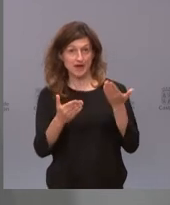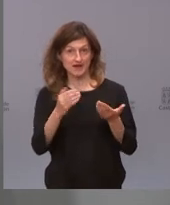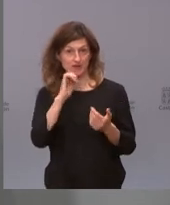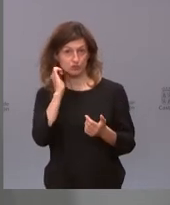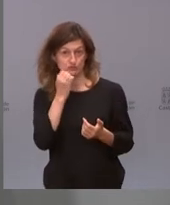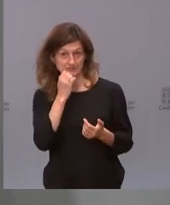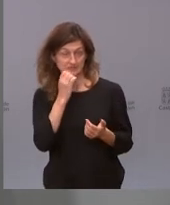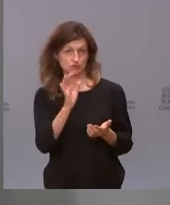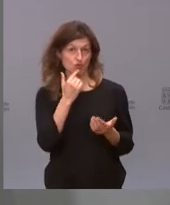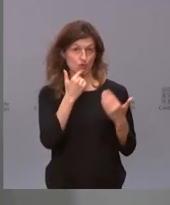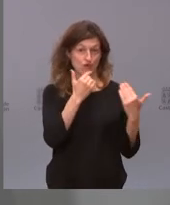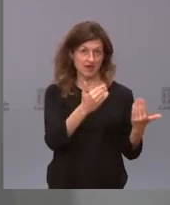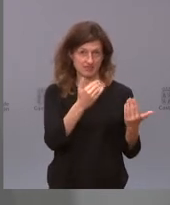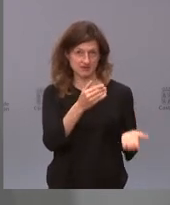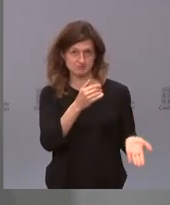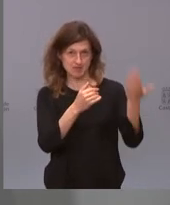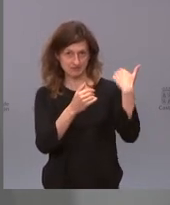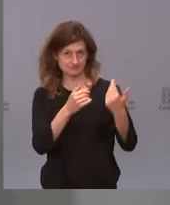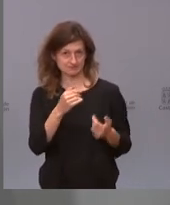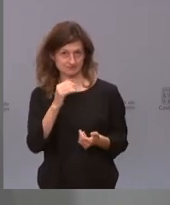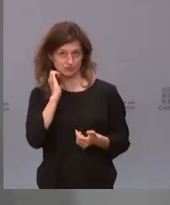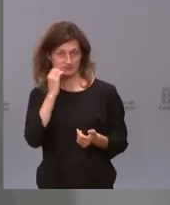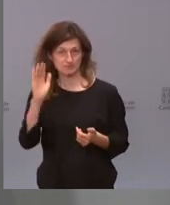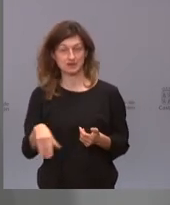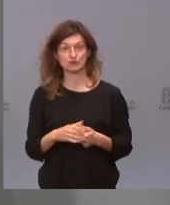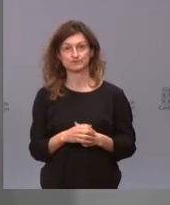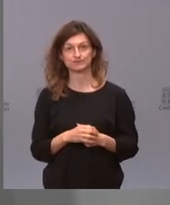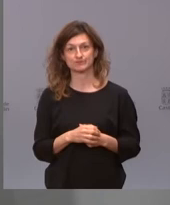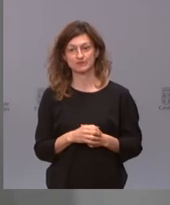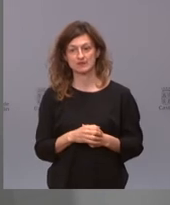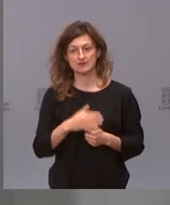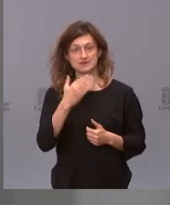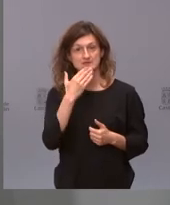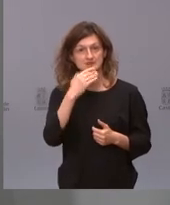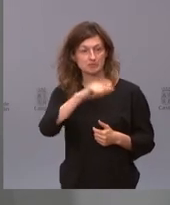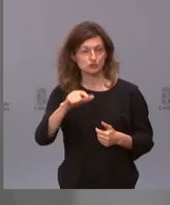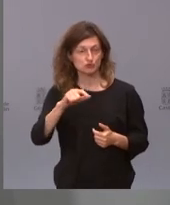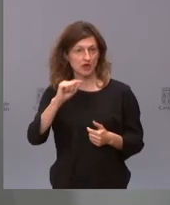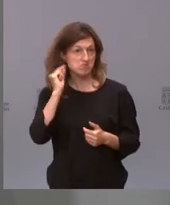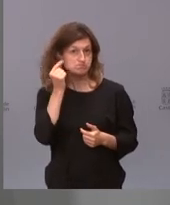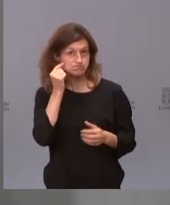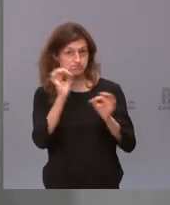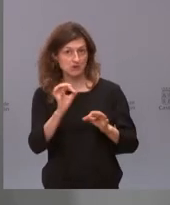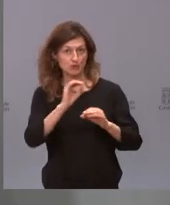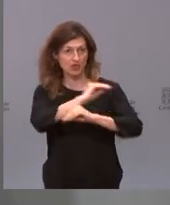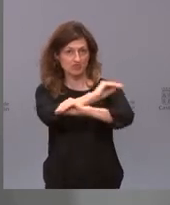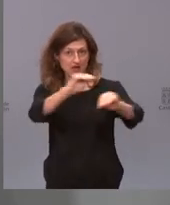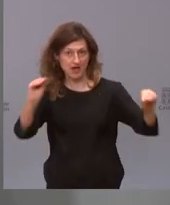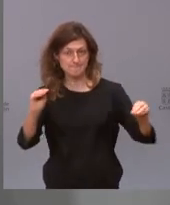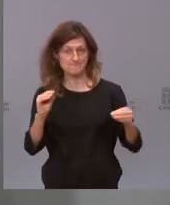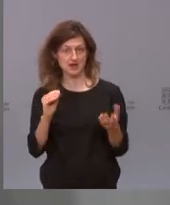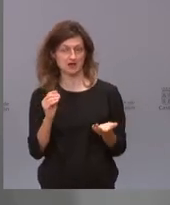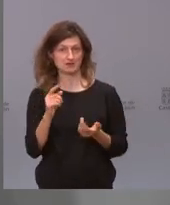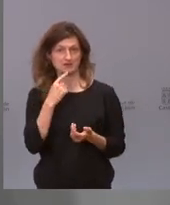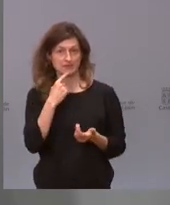parece que se está haciendo bien que las quejas. Es raro que alguien nos entere. Hacemos muchos llamamientos, rellamamientos.